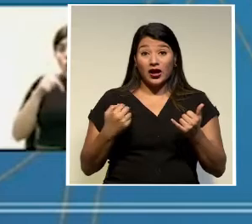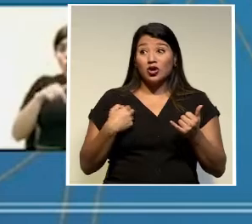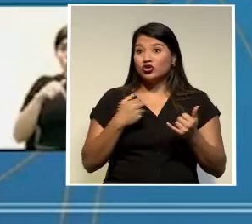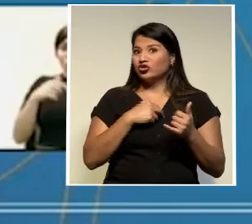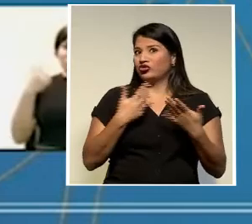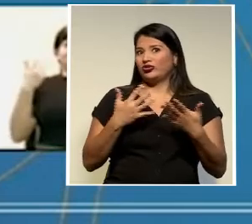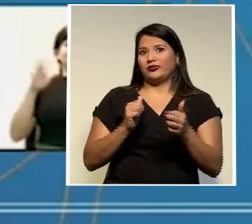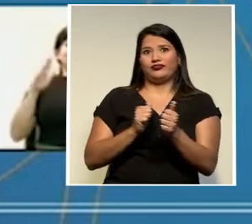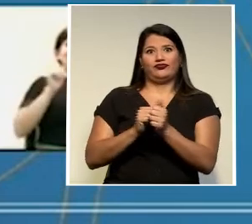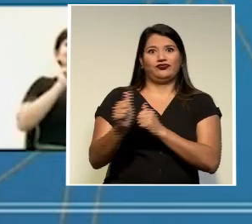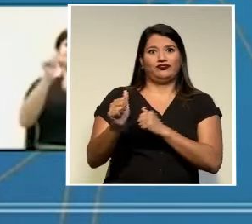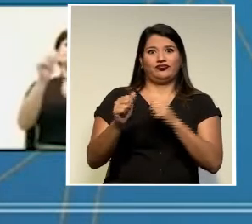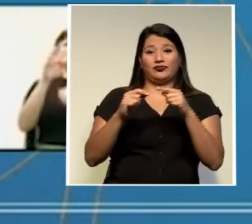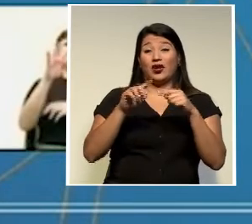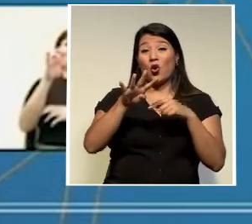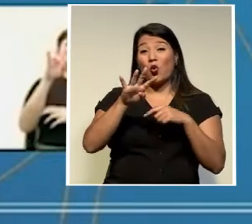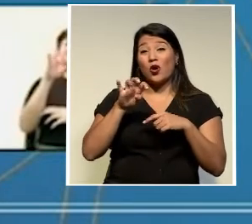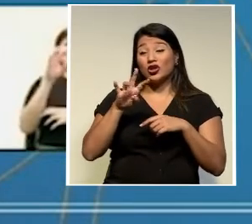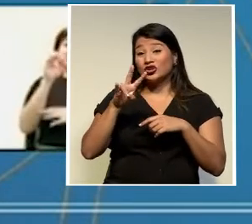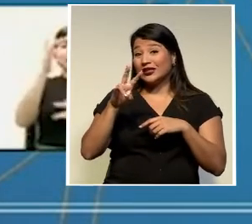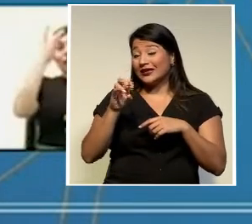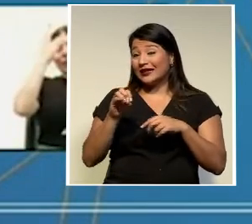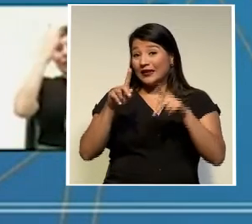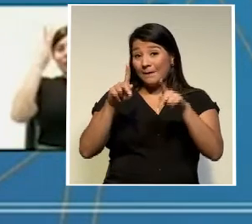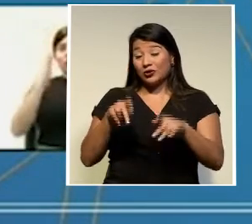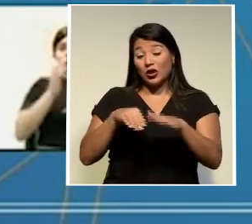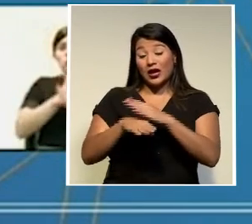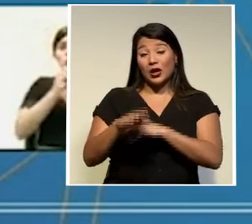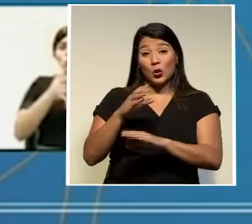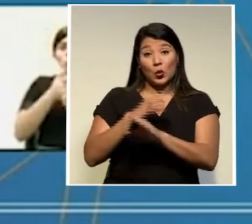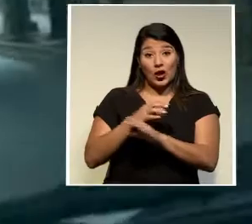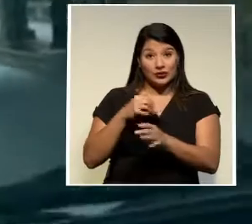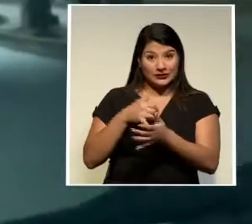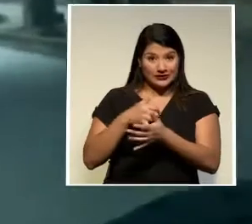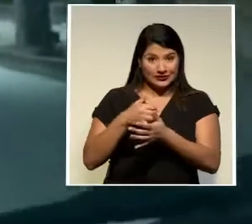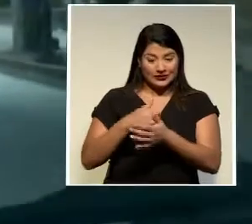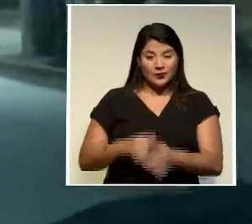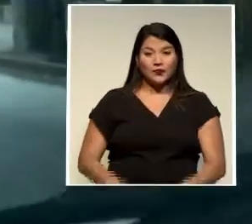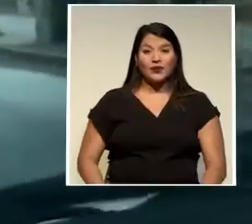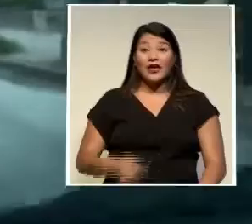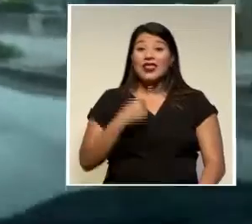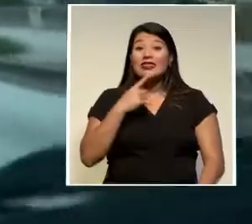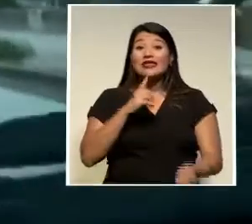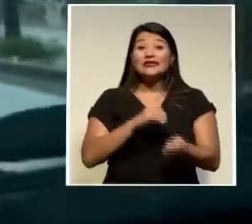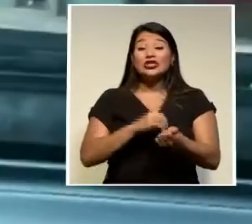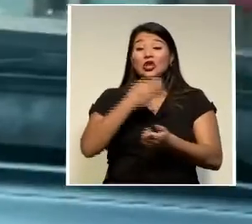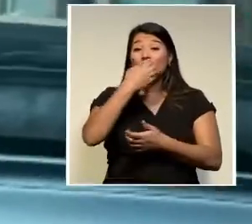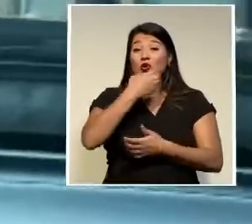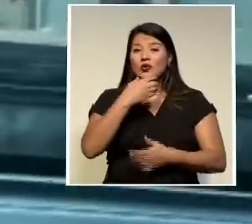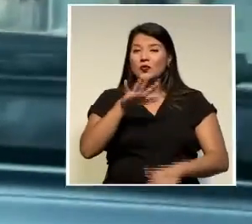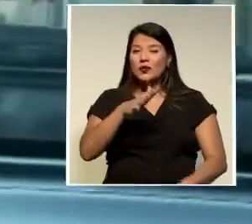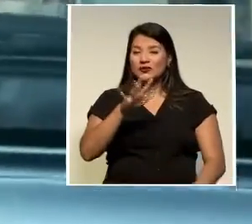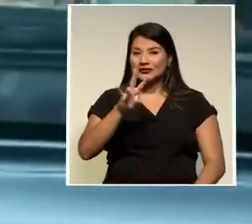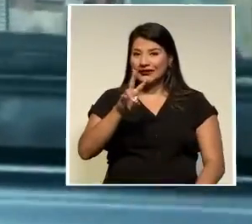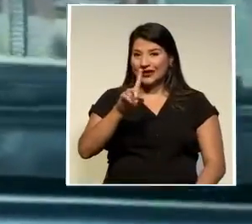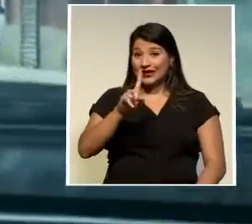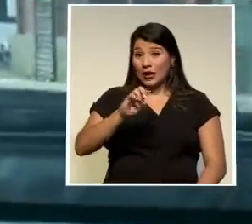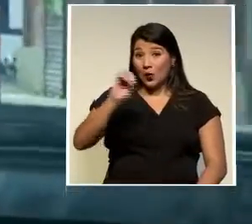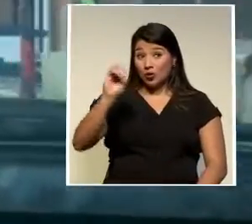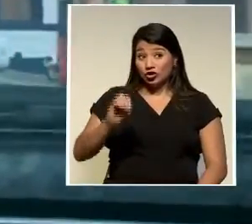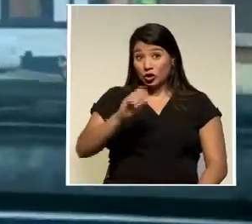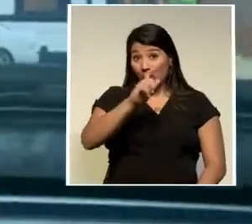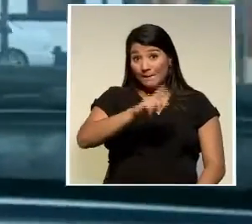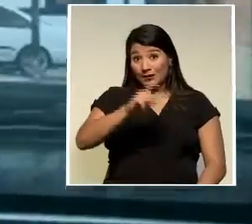por encima de 470 pacientes en cuidados intensivos Macaya indicó que cerca del 71% de la